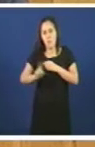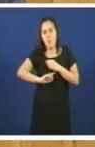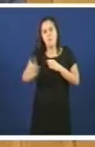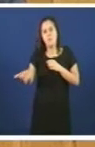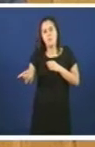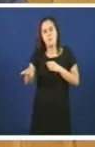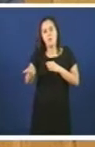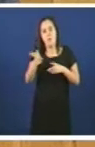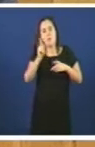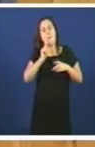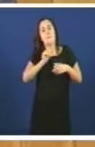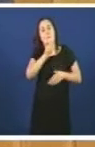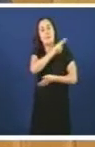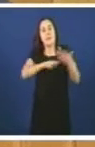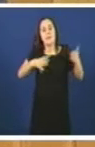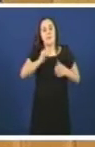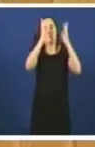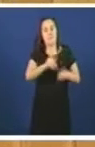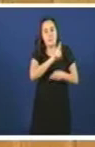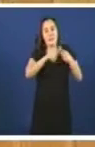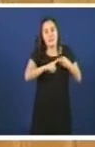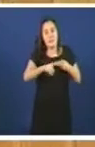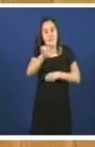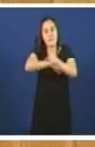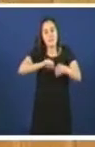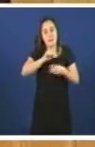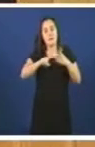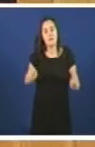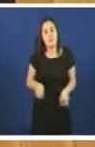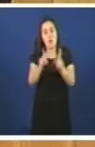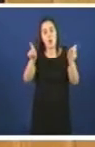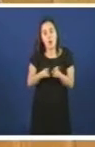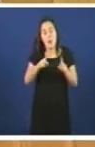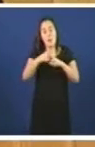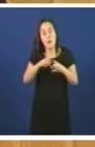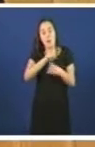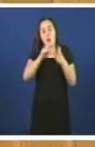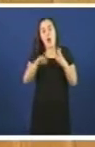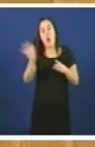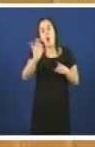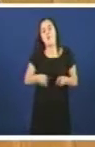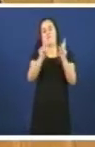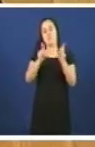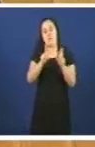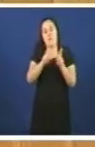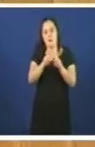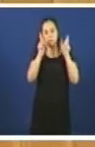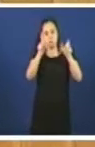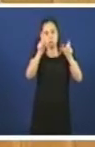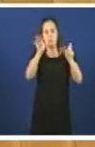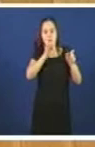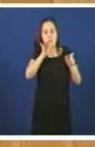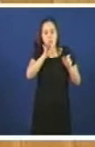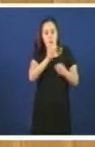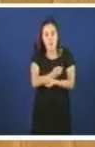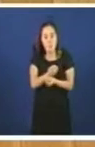poidan impartir matemáticas, física, química, tecnoloxía ou informática en lingua galega. Foron vostés que destruiron milleiros